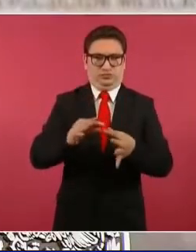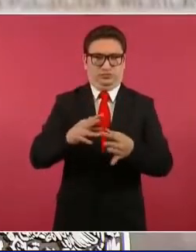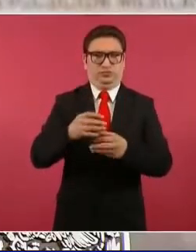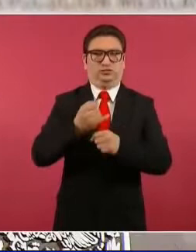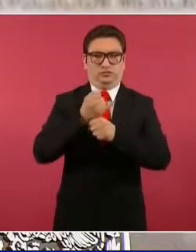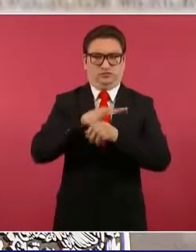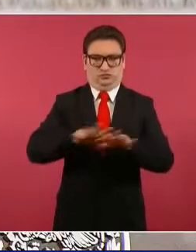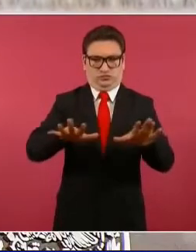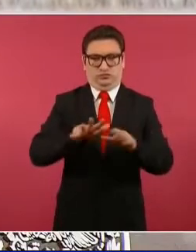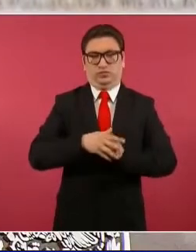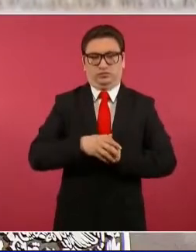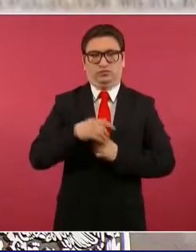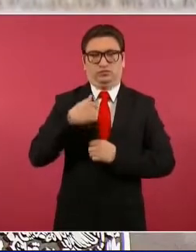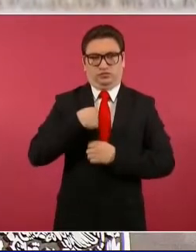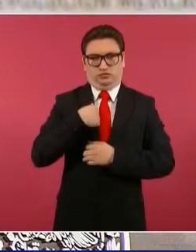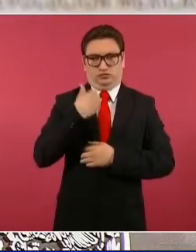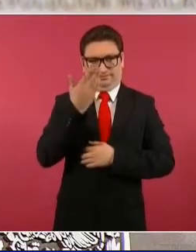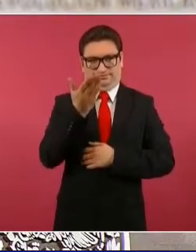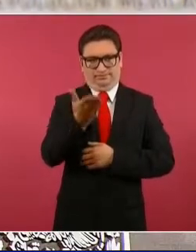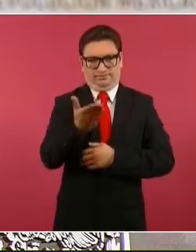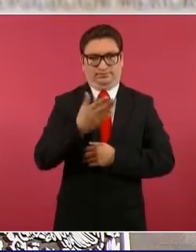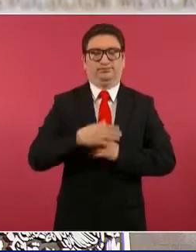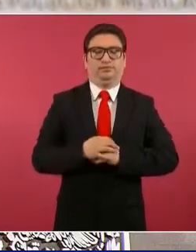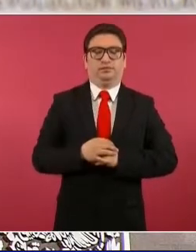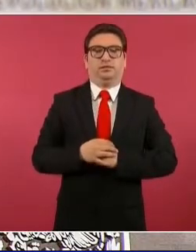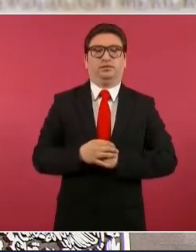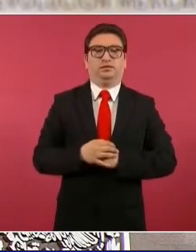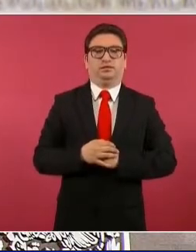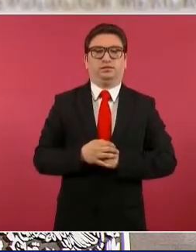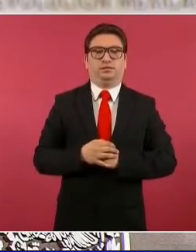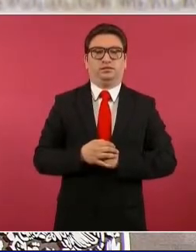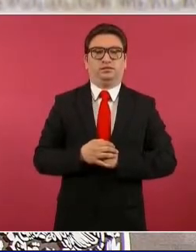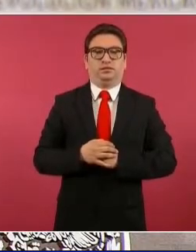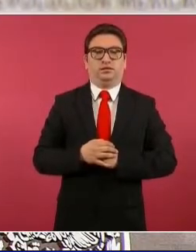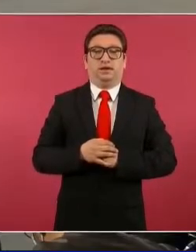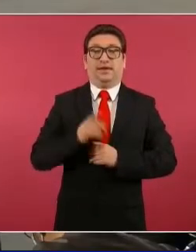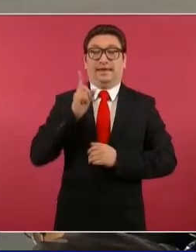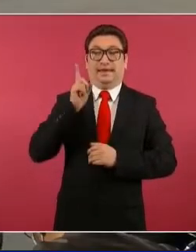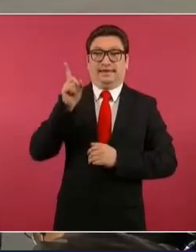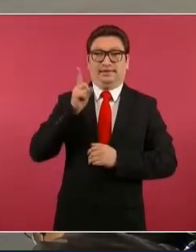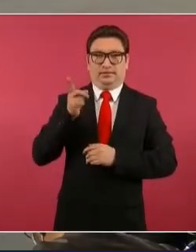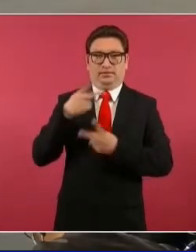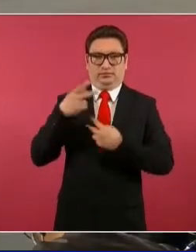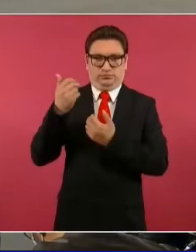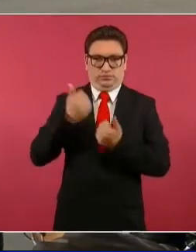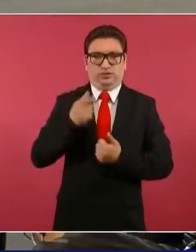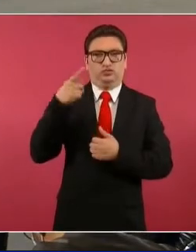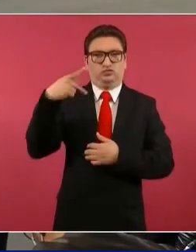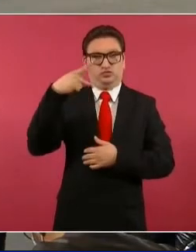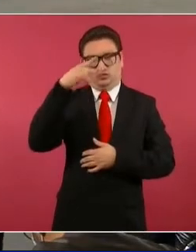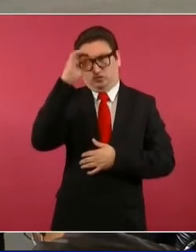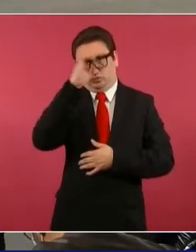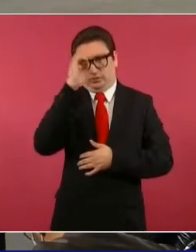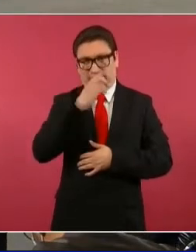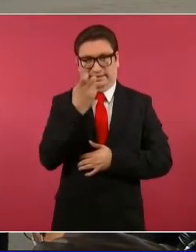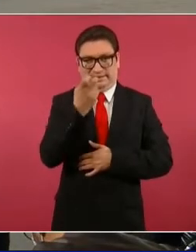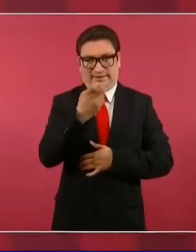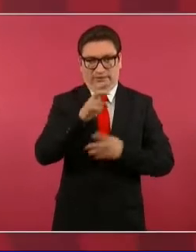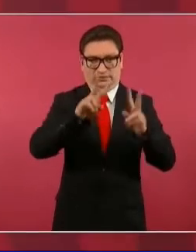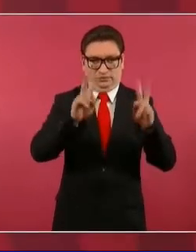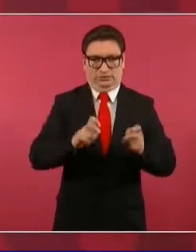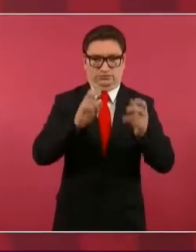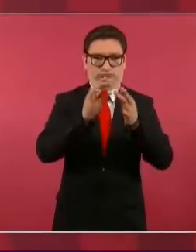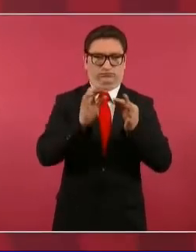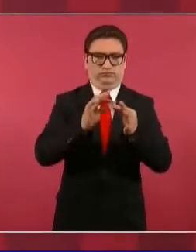le voy a pedir que traiga una opinión sobre este tema